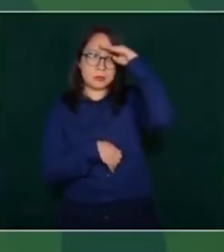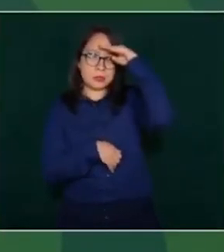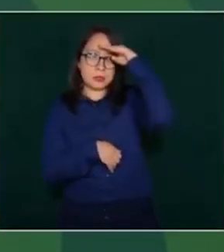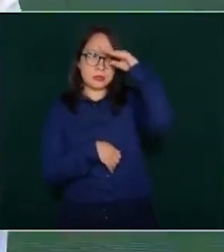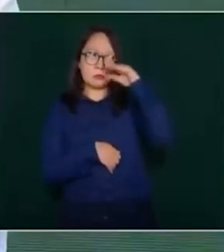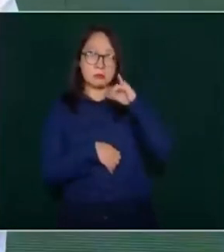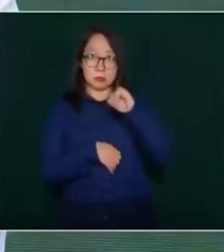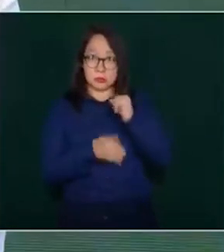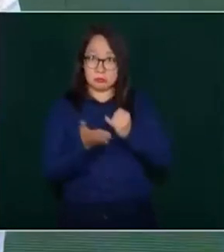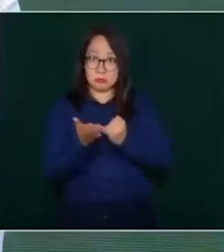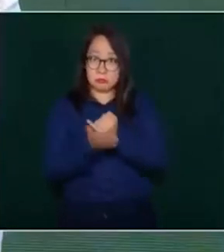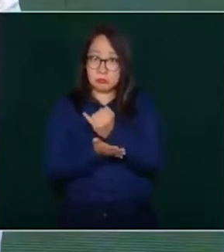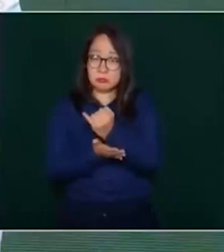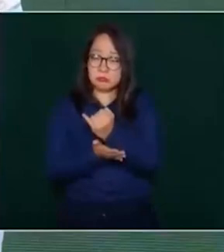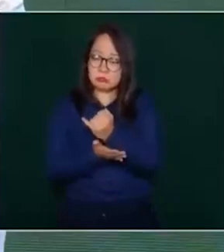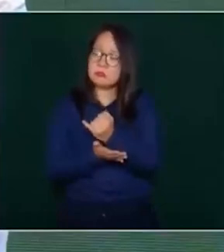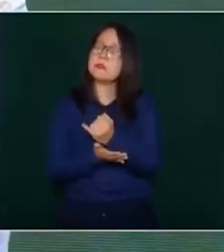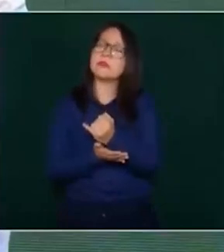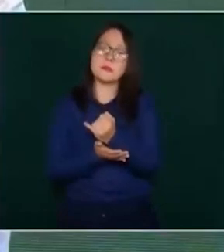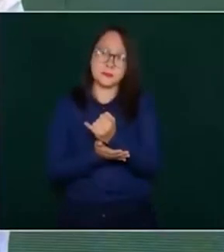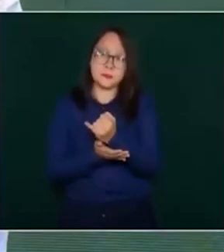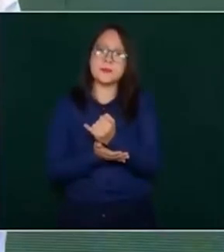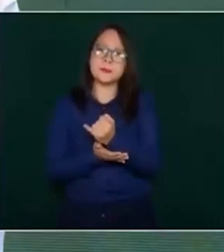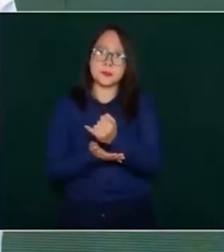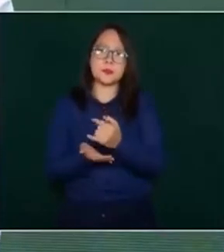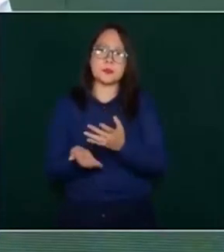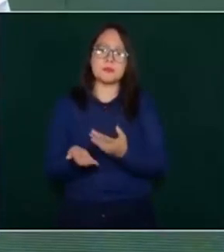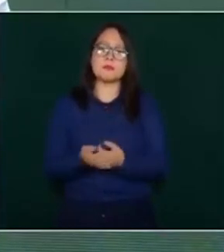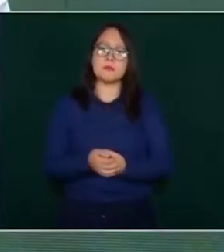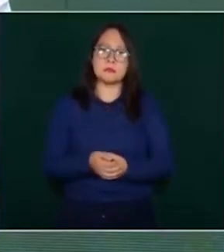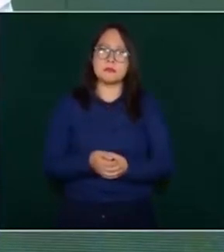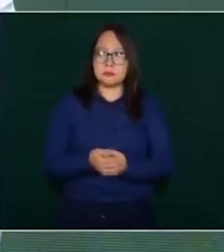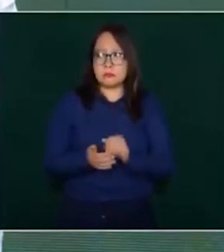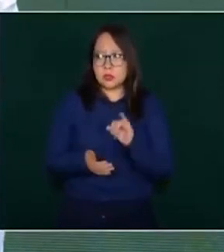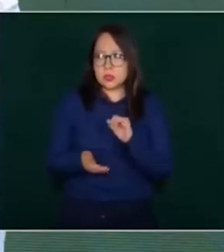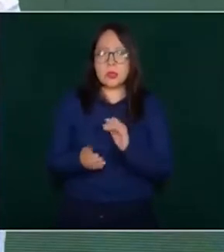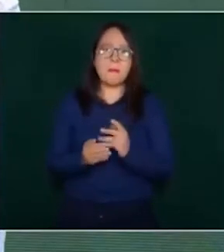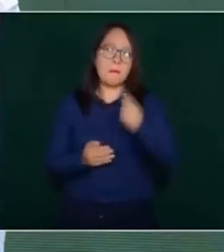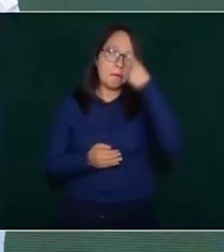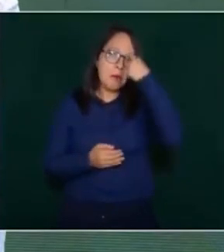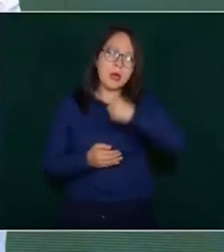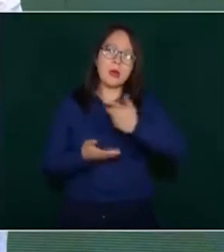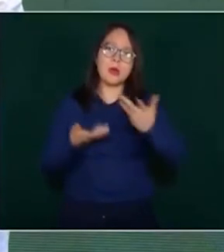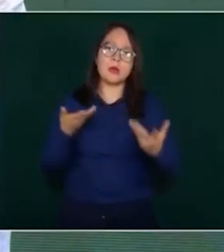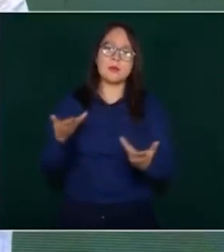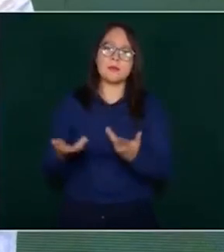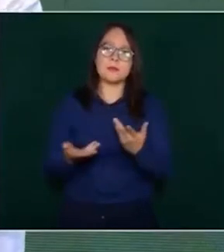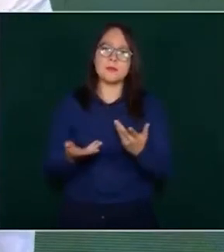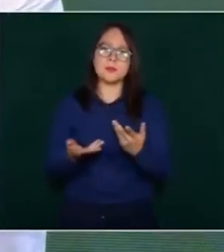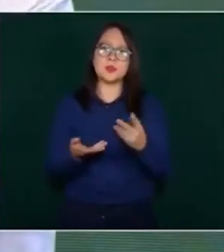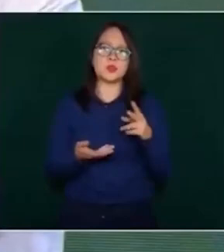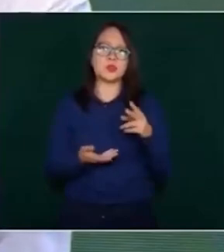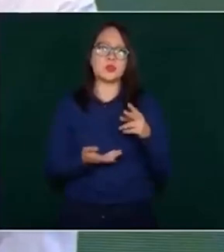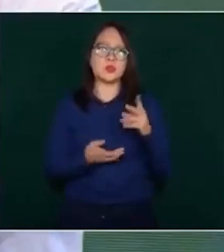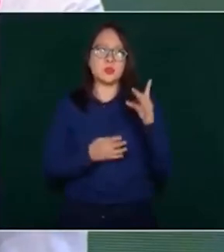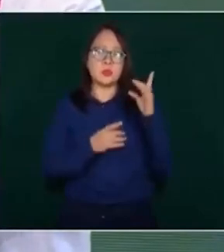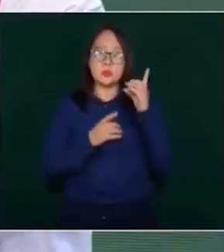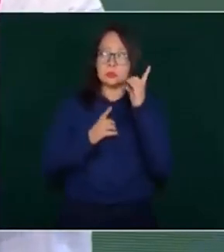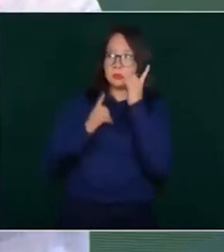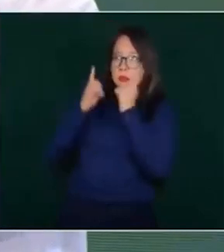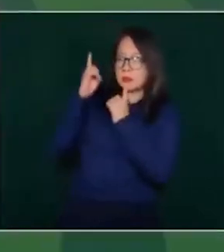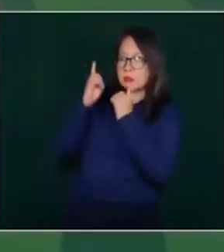que no haya dudas